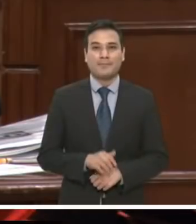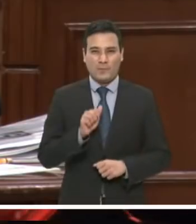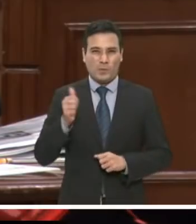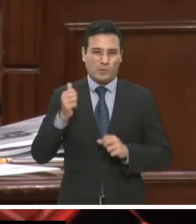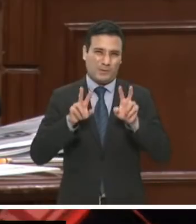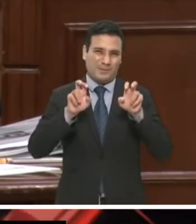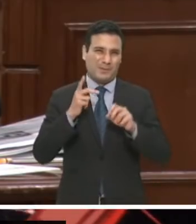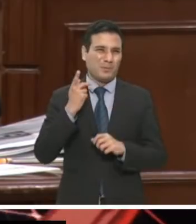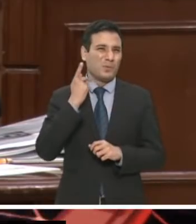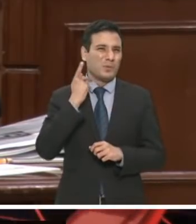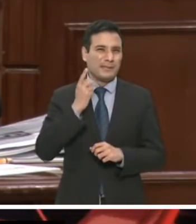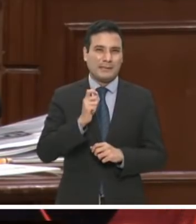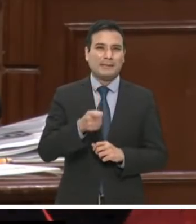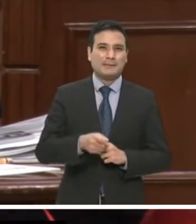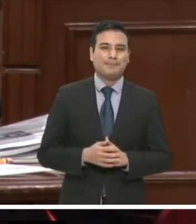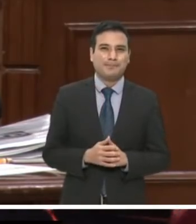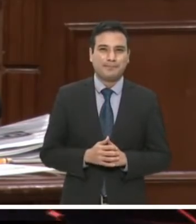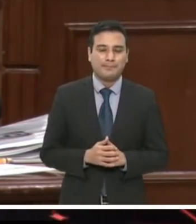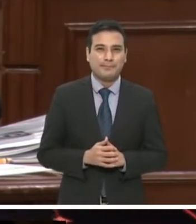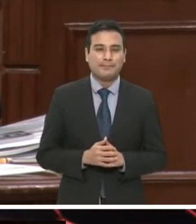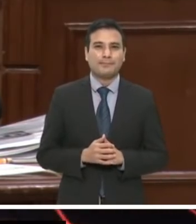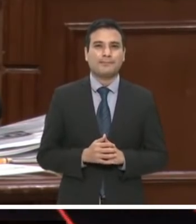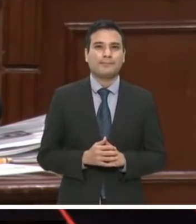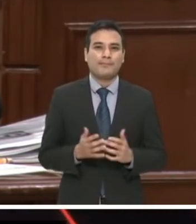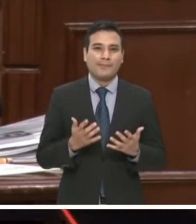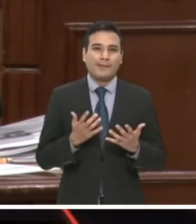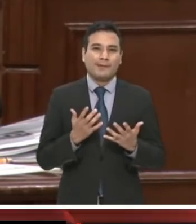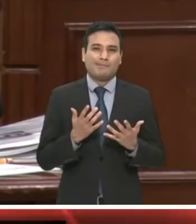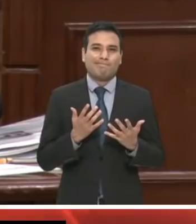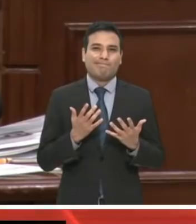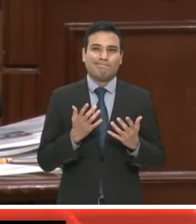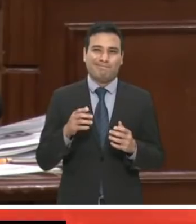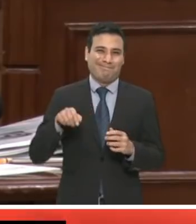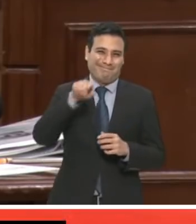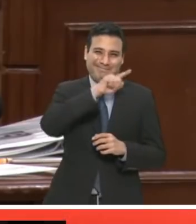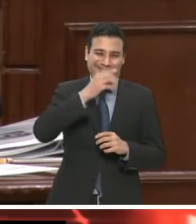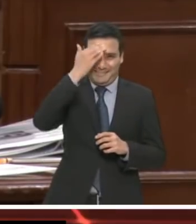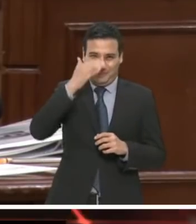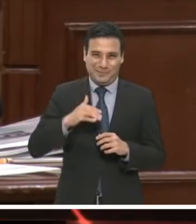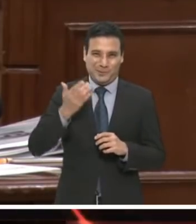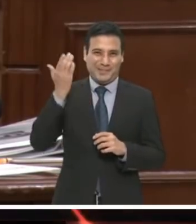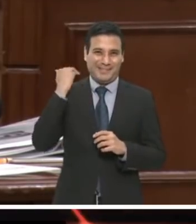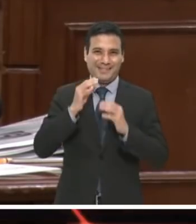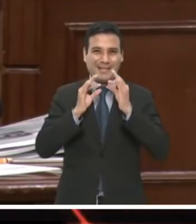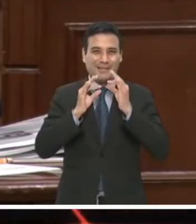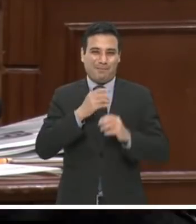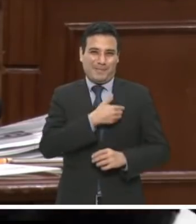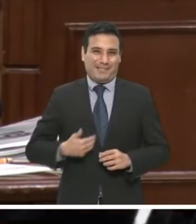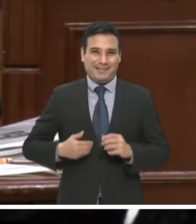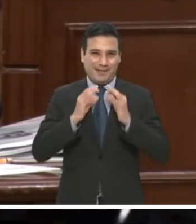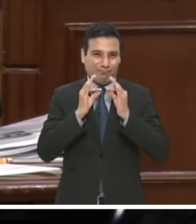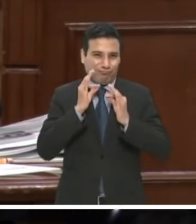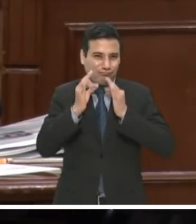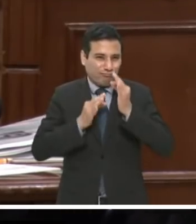que tiene que ver con el uso electoral o electorero que se evidenció en la pasada campaña presidencial.